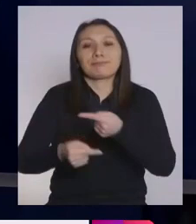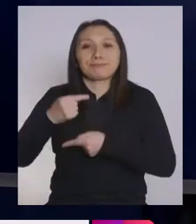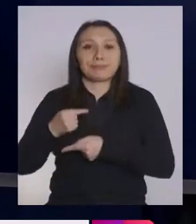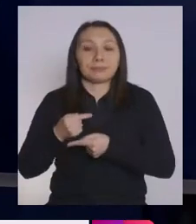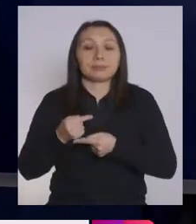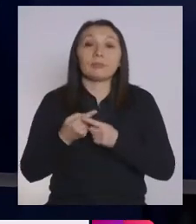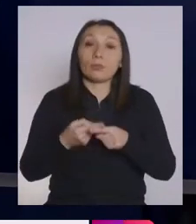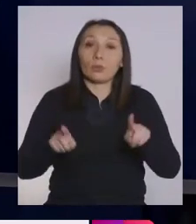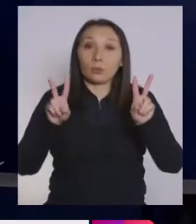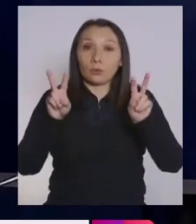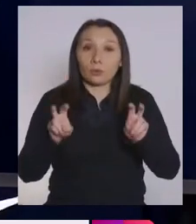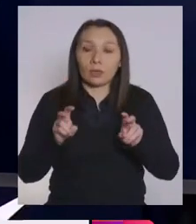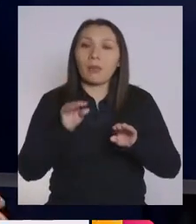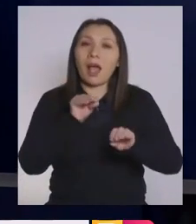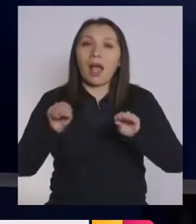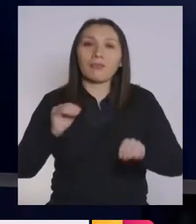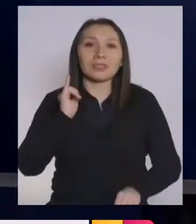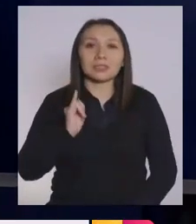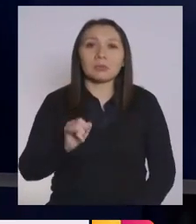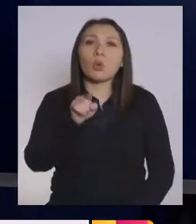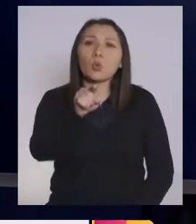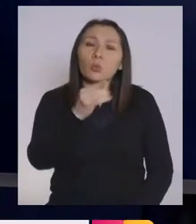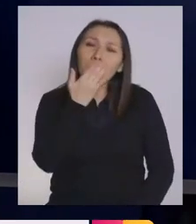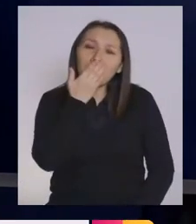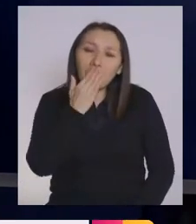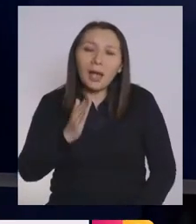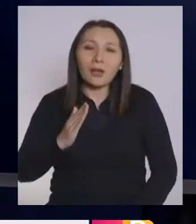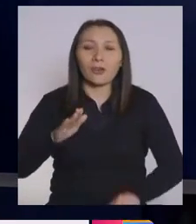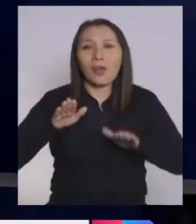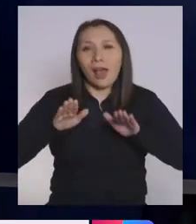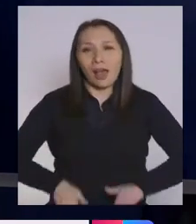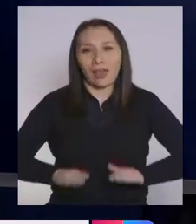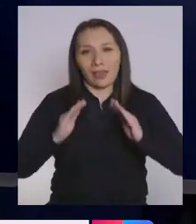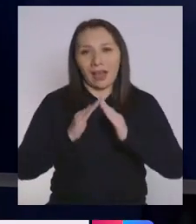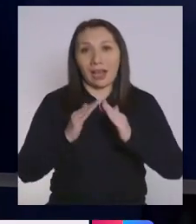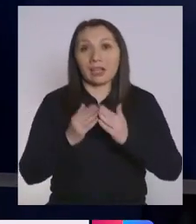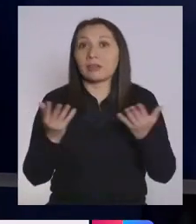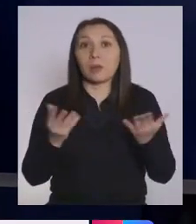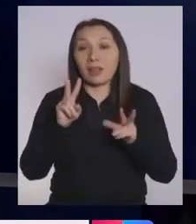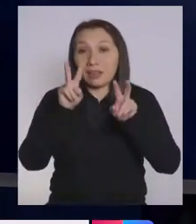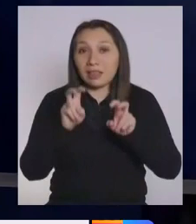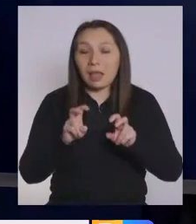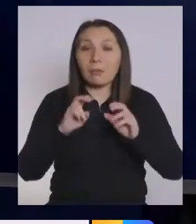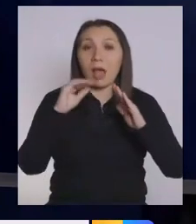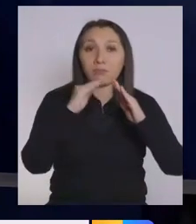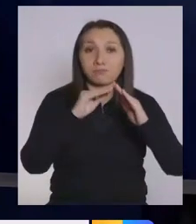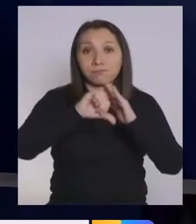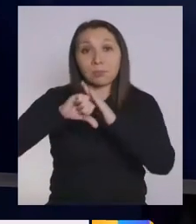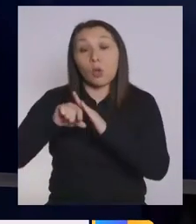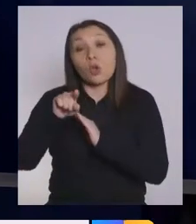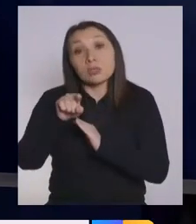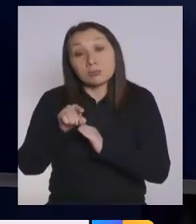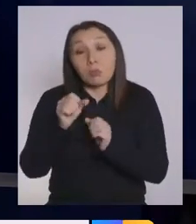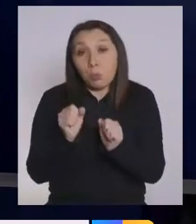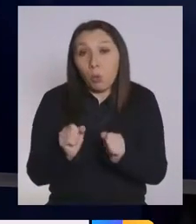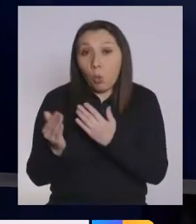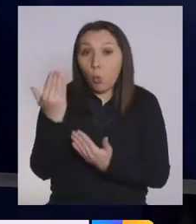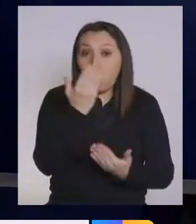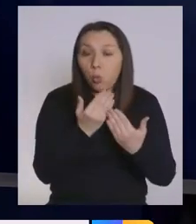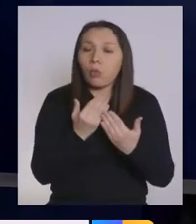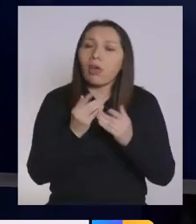Y, por otra parte, el llamado sigue siendo quédate en casa, porque estamos hablando en comunes en cuarentena. Sigue siendo, o sea, si se pueden cuidar,